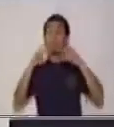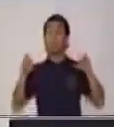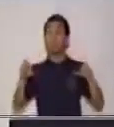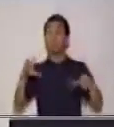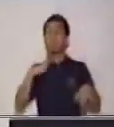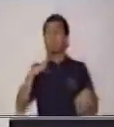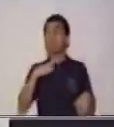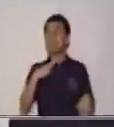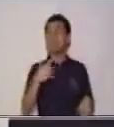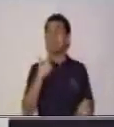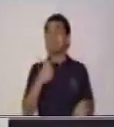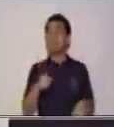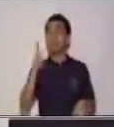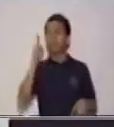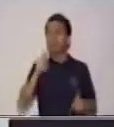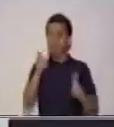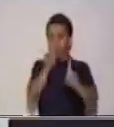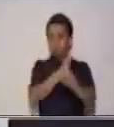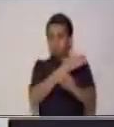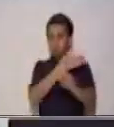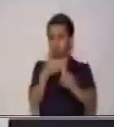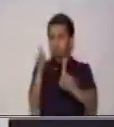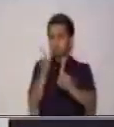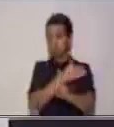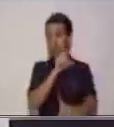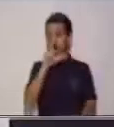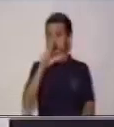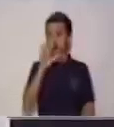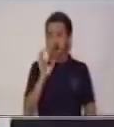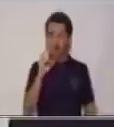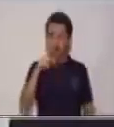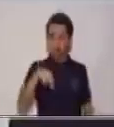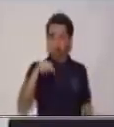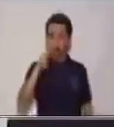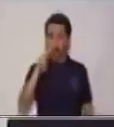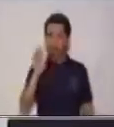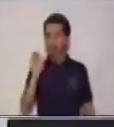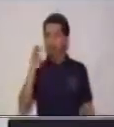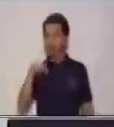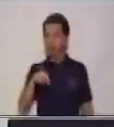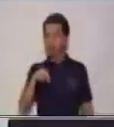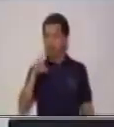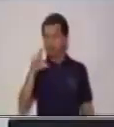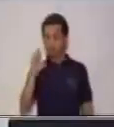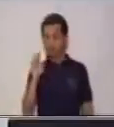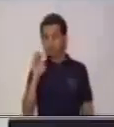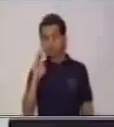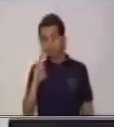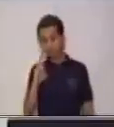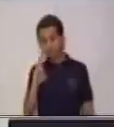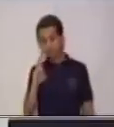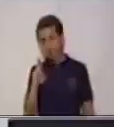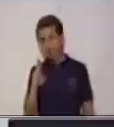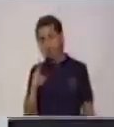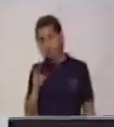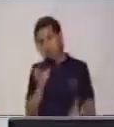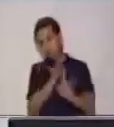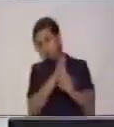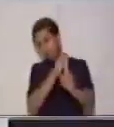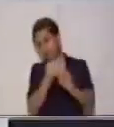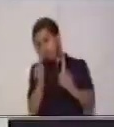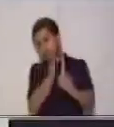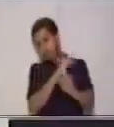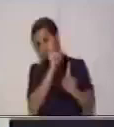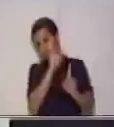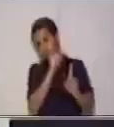Primero, convencerte. Eso es parte de los anuncios publicitarios. El convencer a las